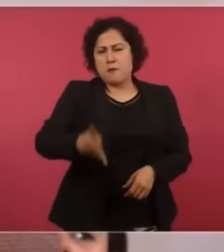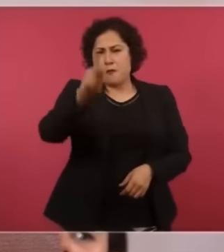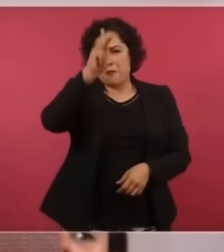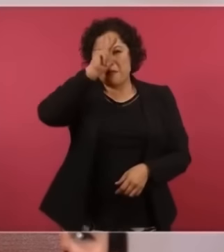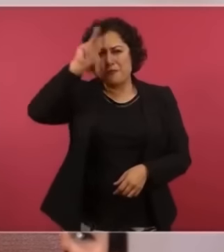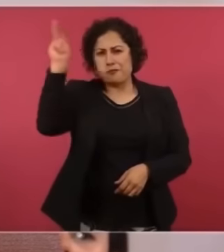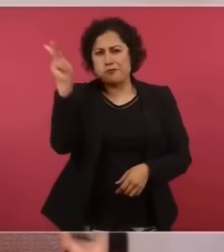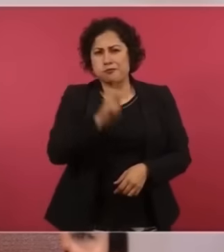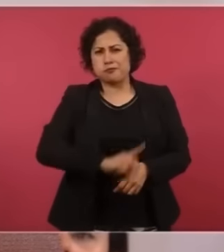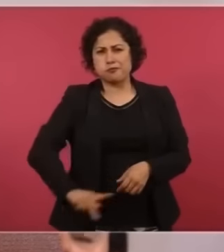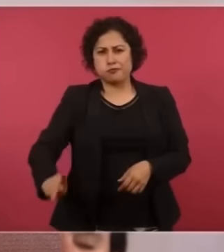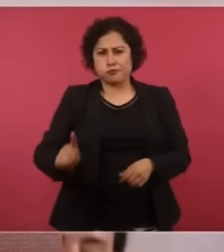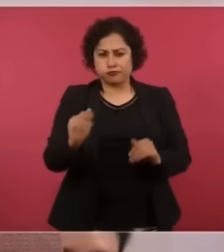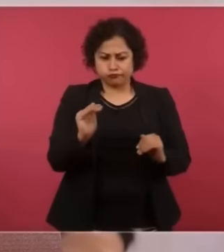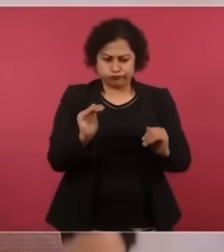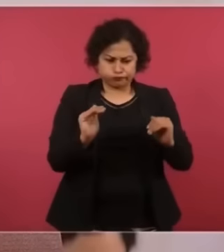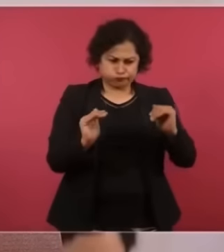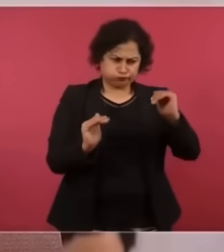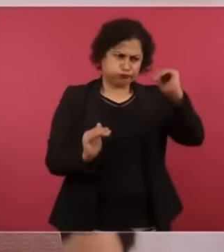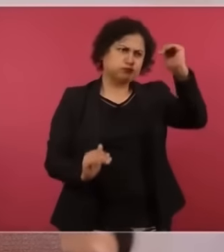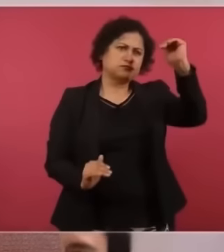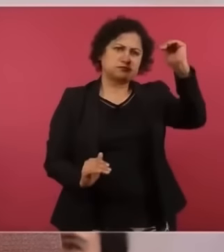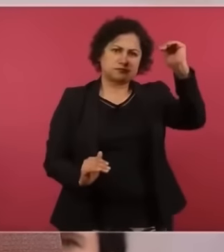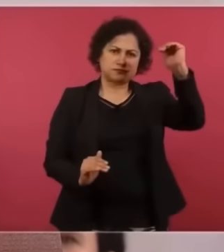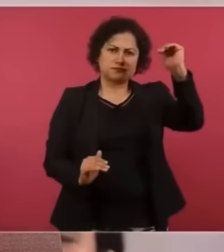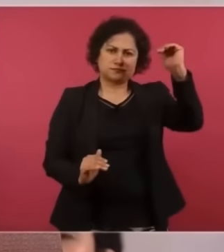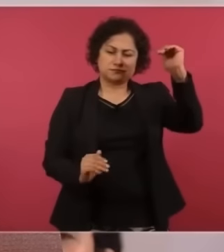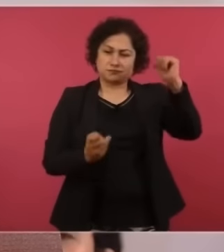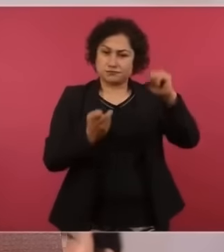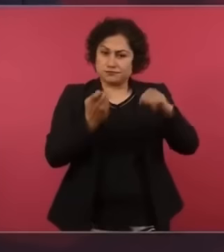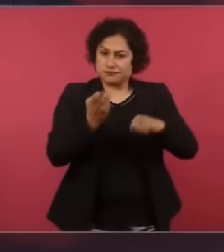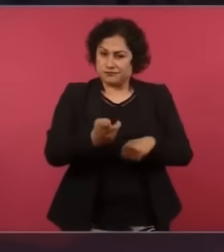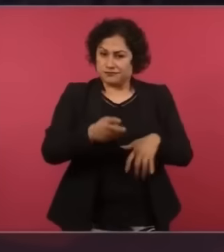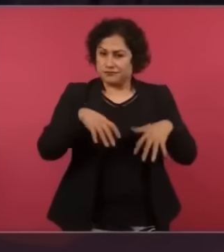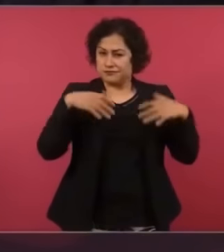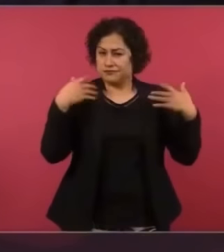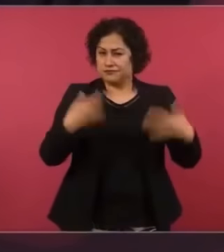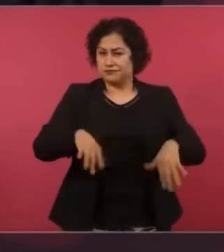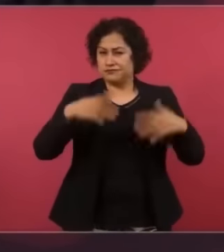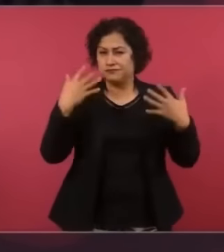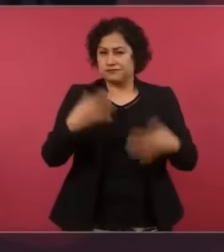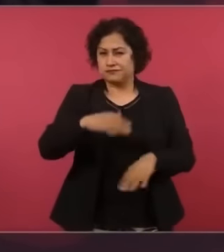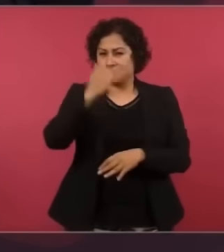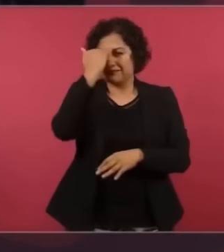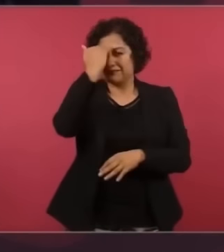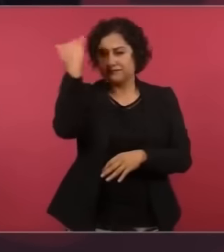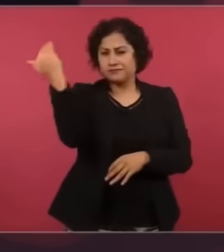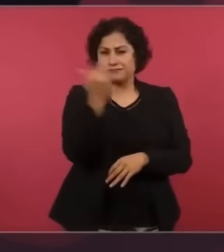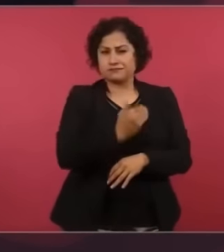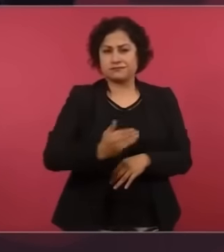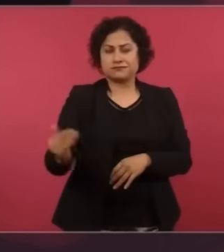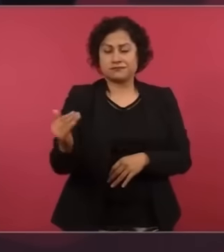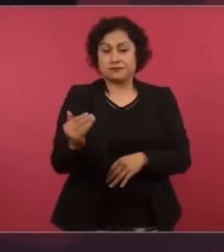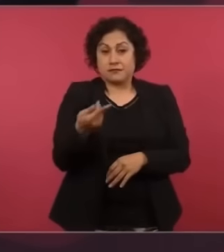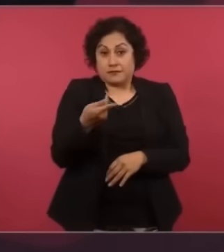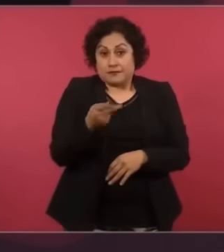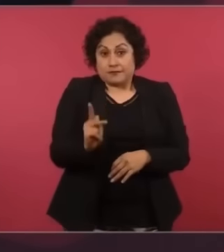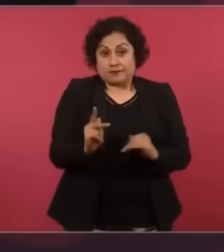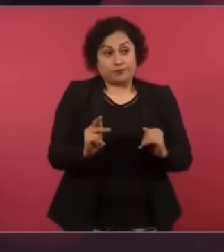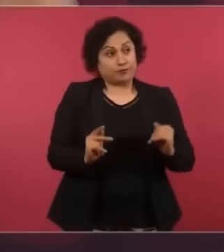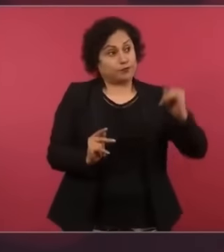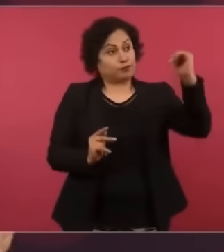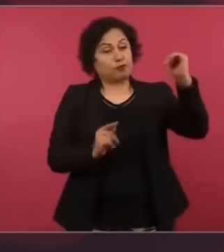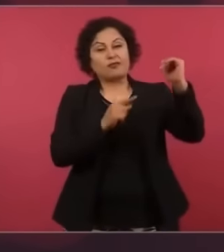monstruosa. Pero estos oligarcas corruptos